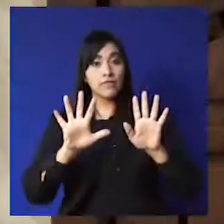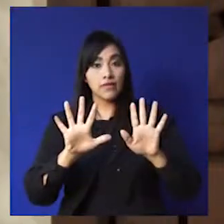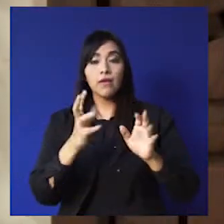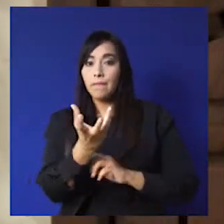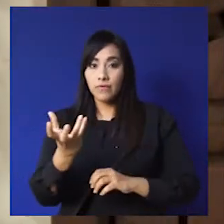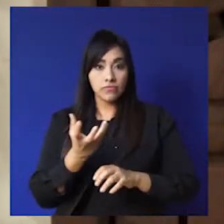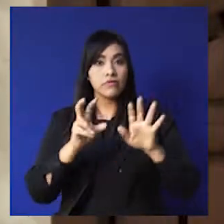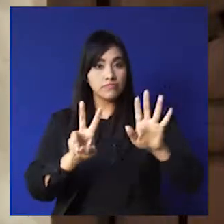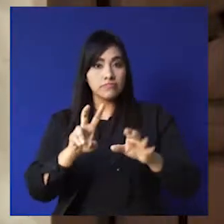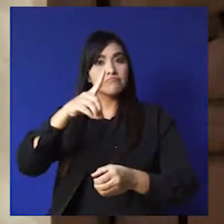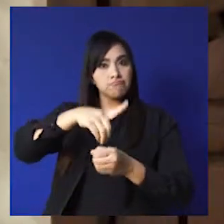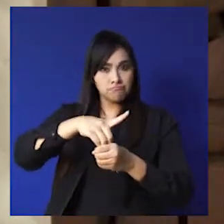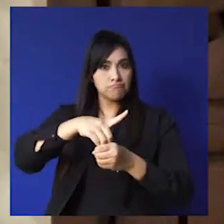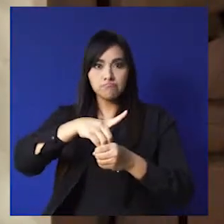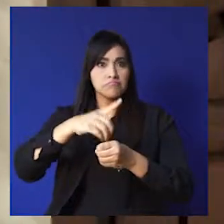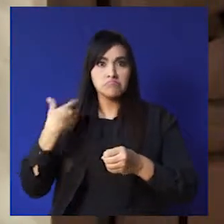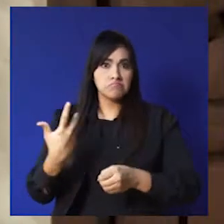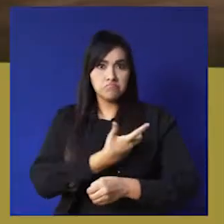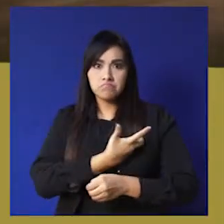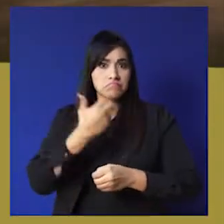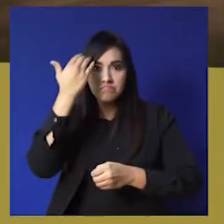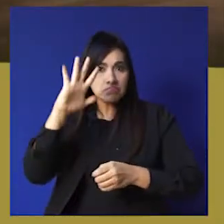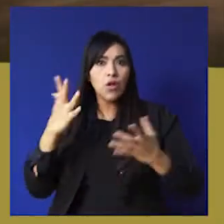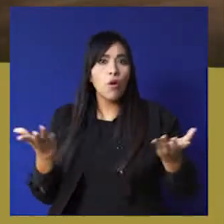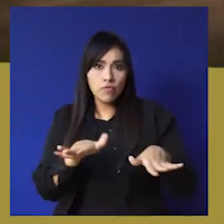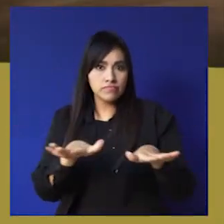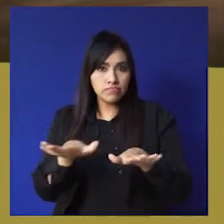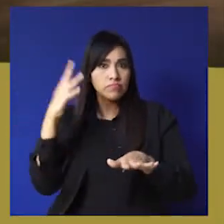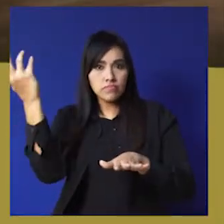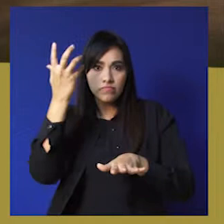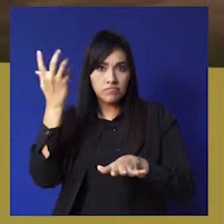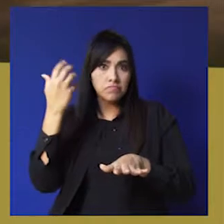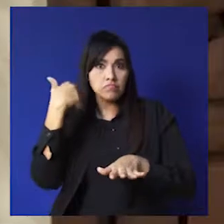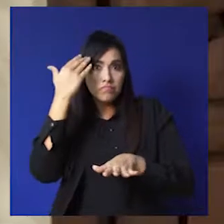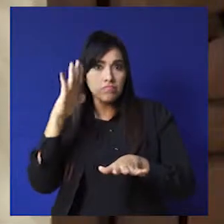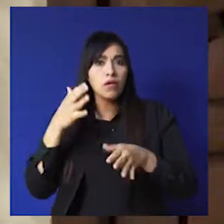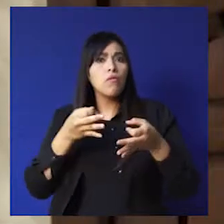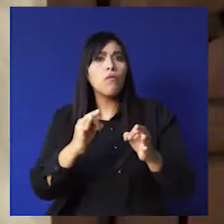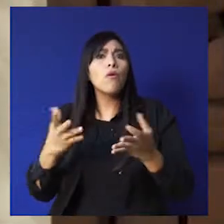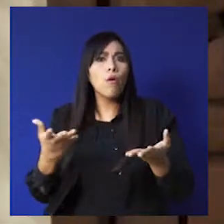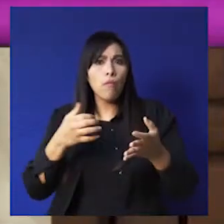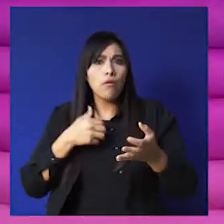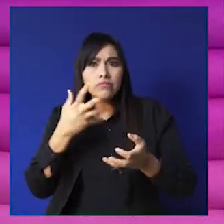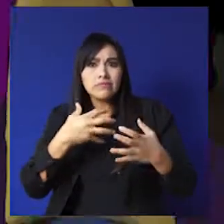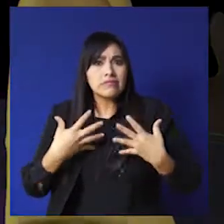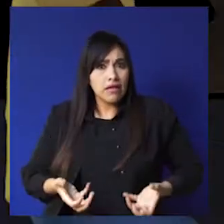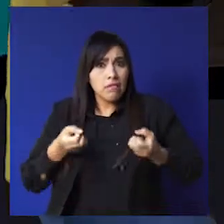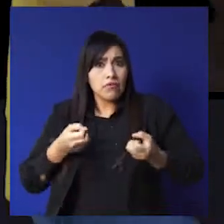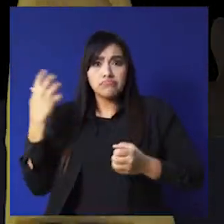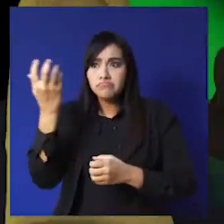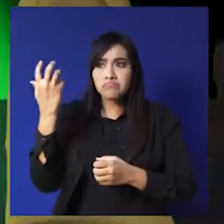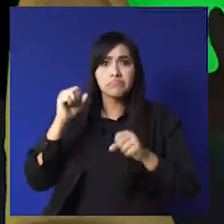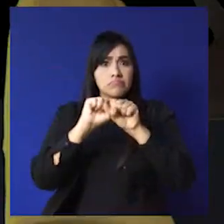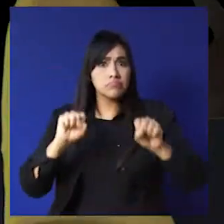Siete de cada diez personas con discapacidad no estamos preparadas para enfrentar una emergencia. Las rutas de evacuación y los